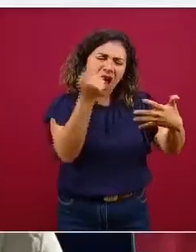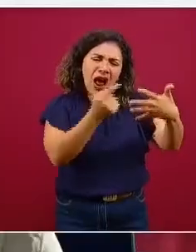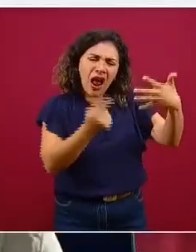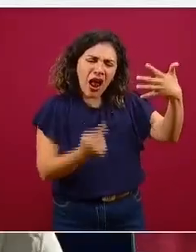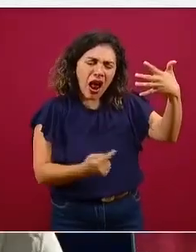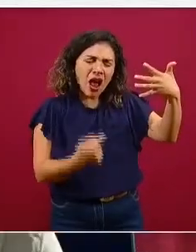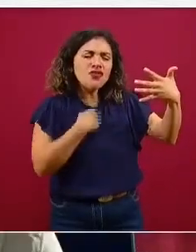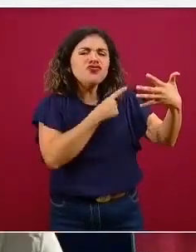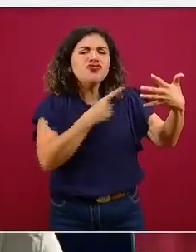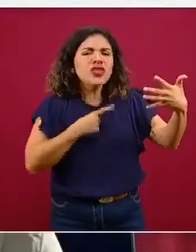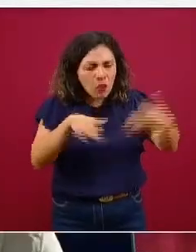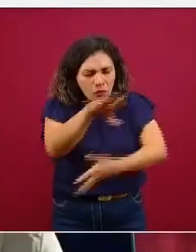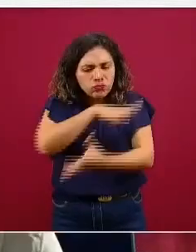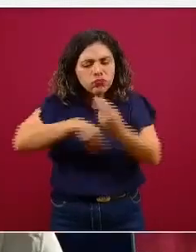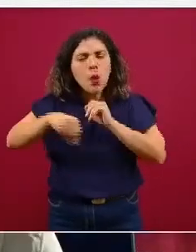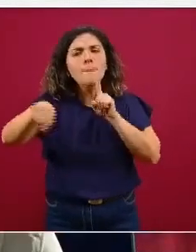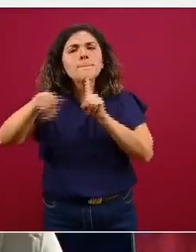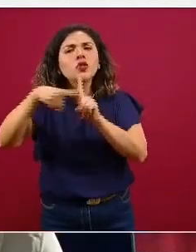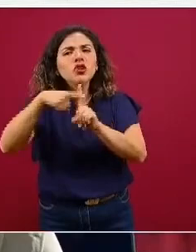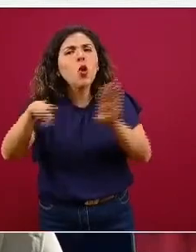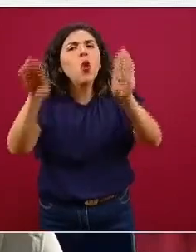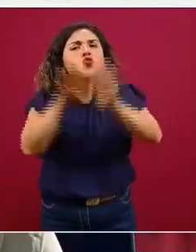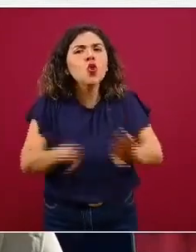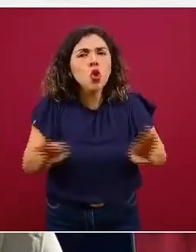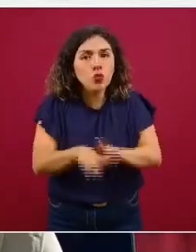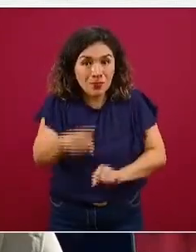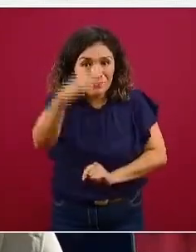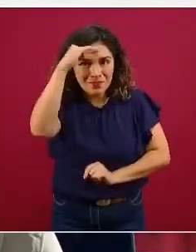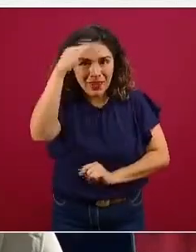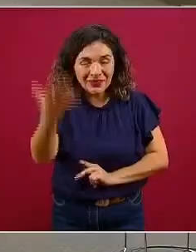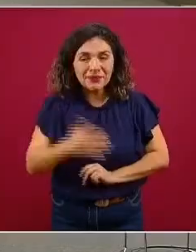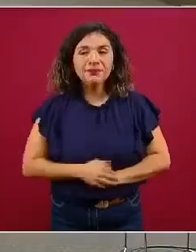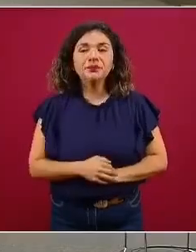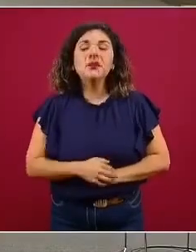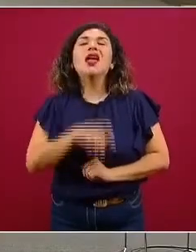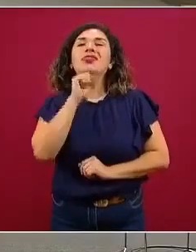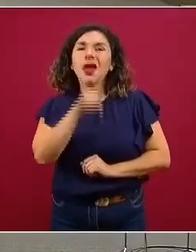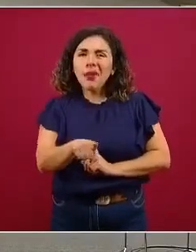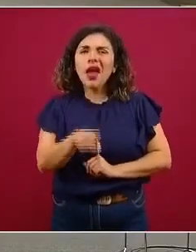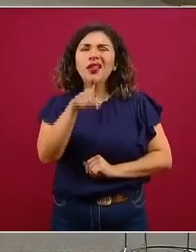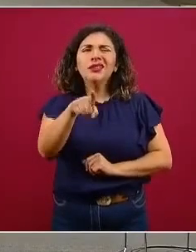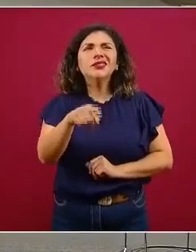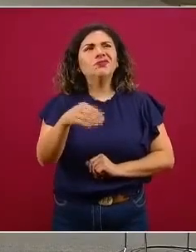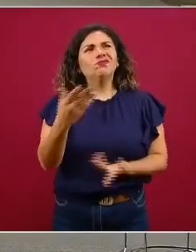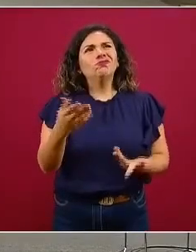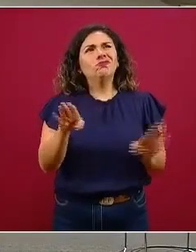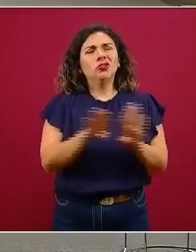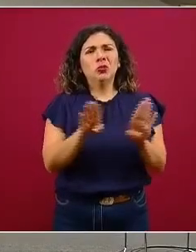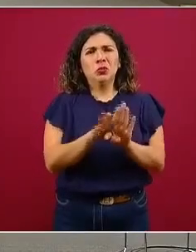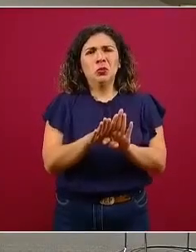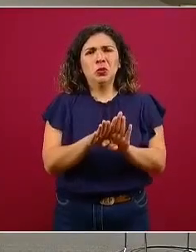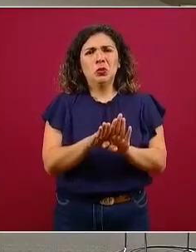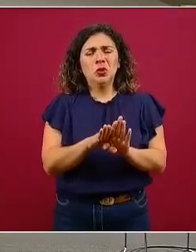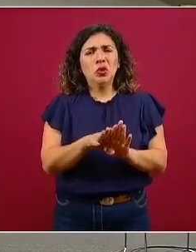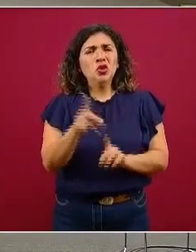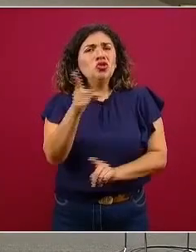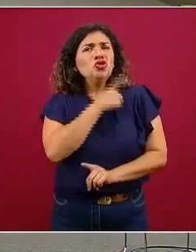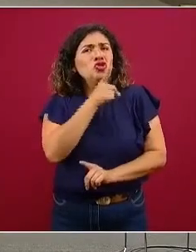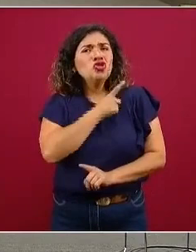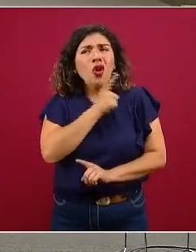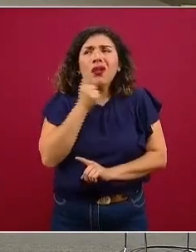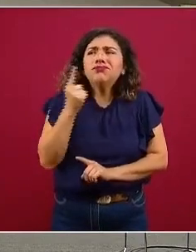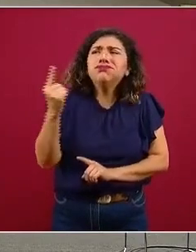debe de ser lo positivo, no lo negativo. Debemos también evitar enfrentar a la adversidad en la soledad,